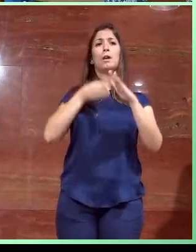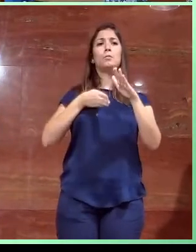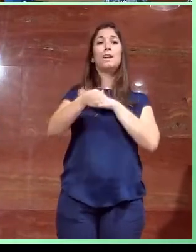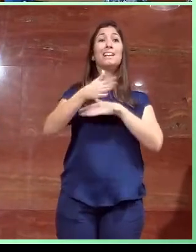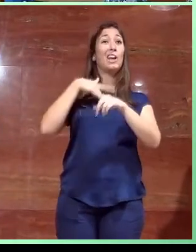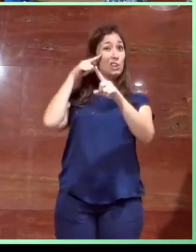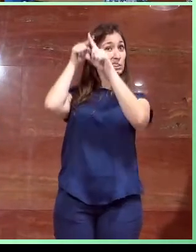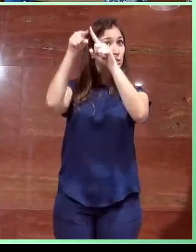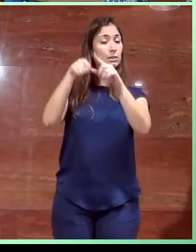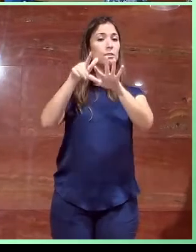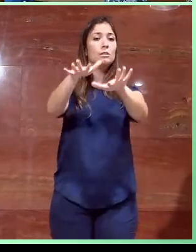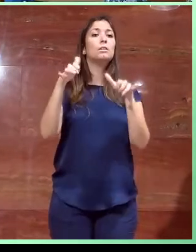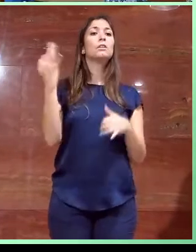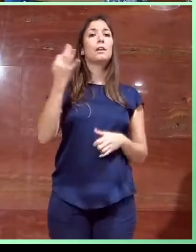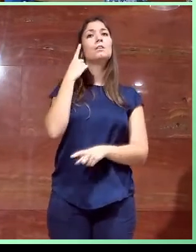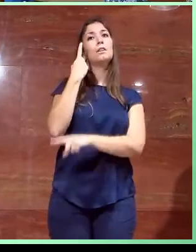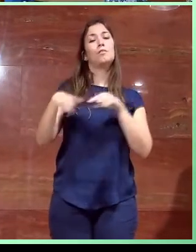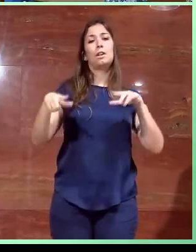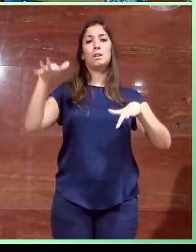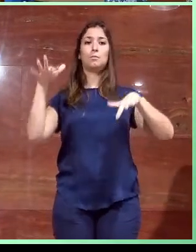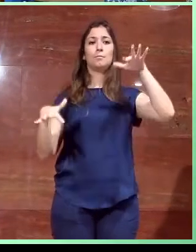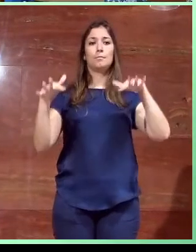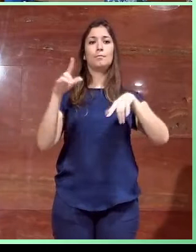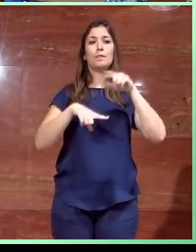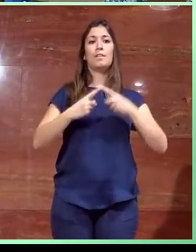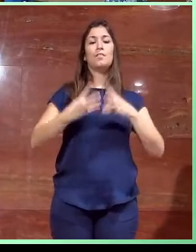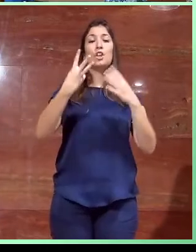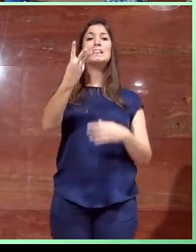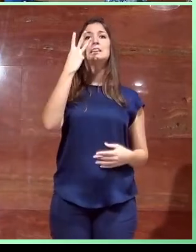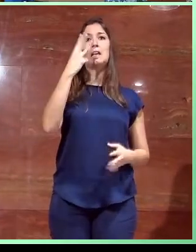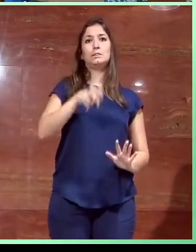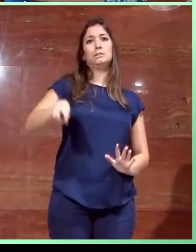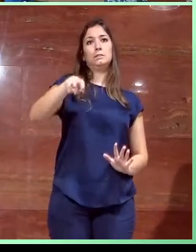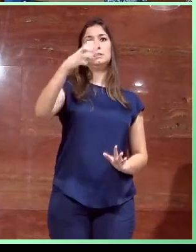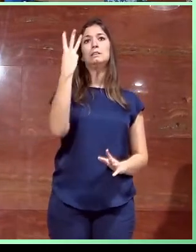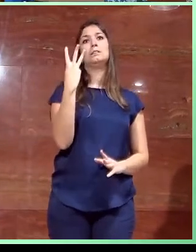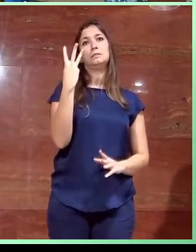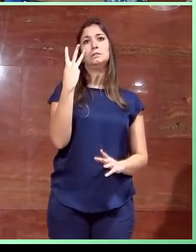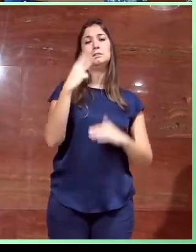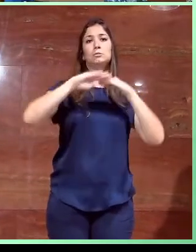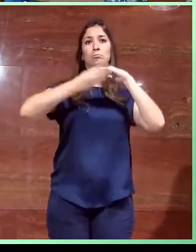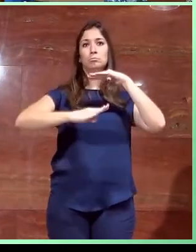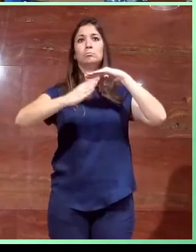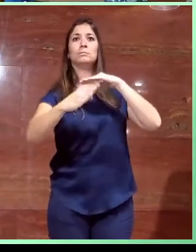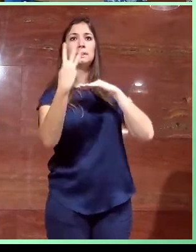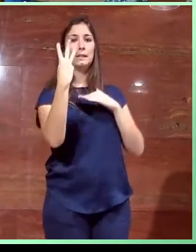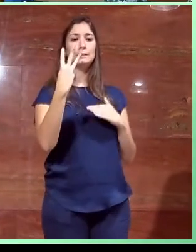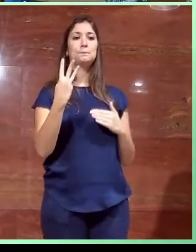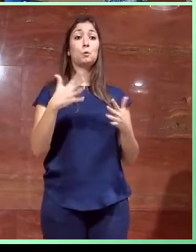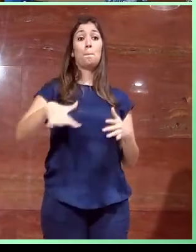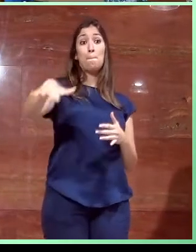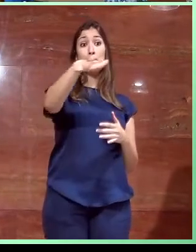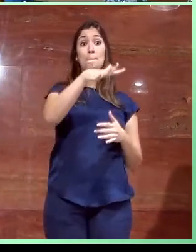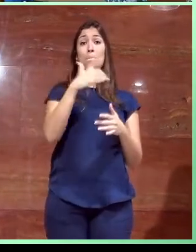extremo, la diferencia de cota existente entre el del edificio son estos tres peldaños, ¿no? Aquí la meseta